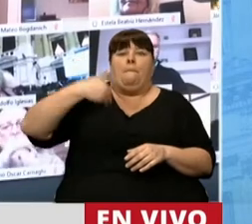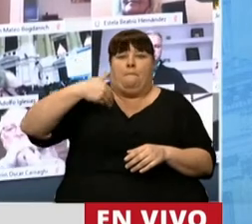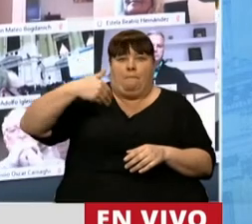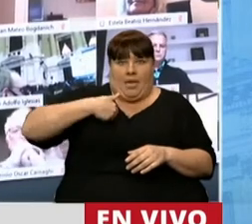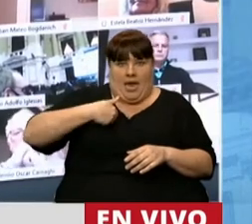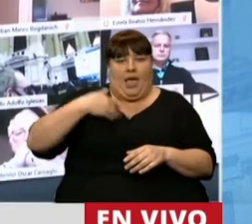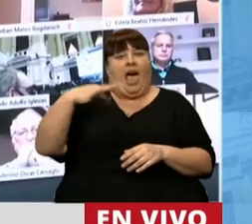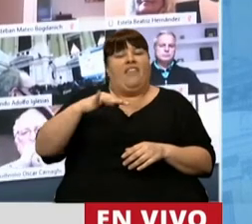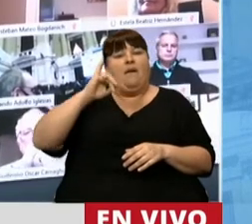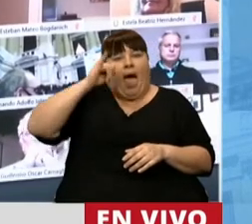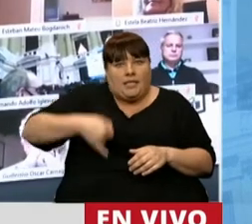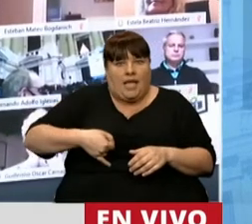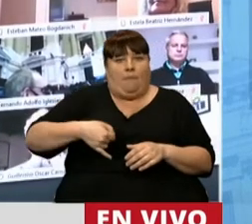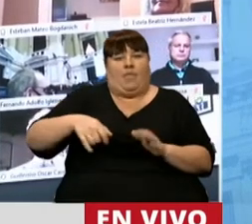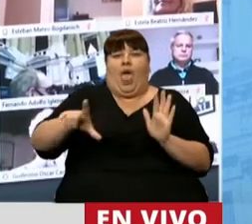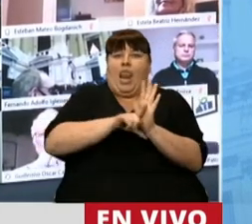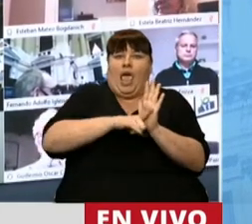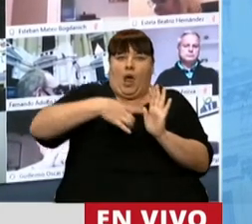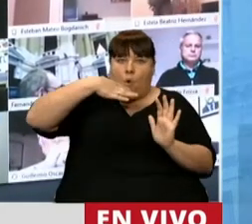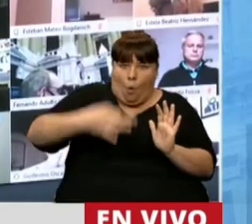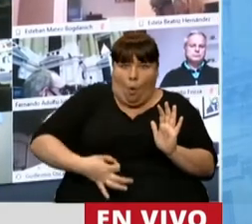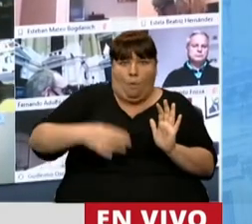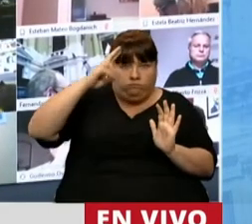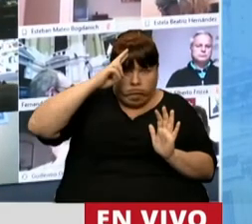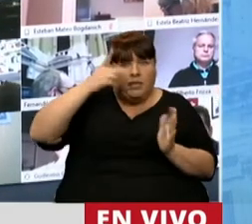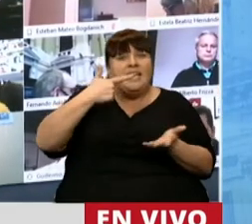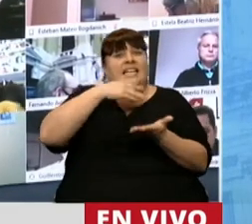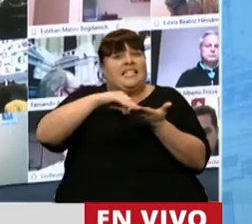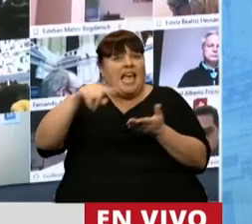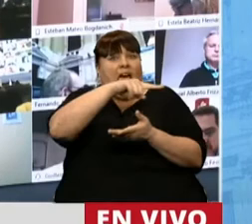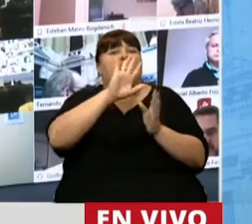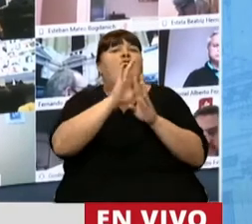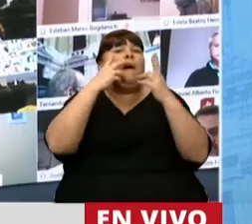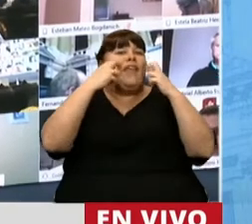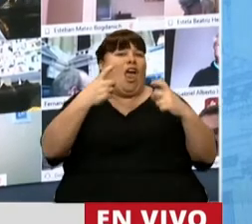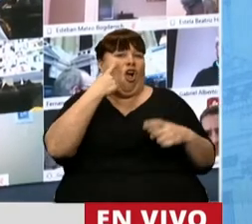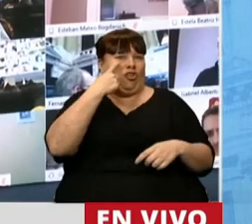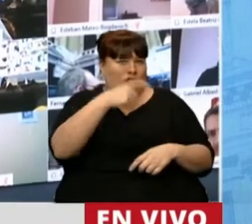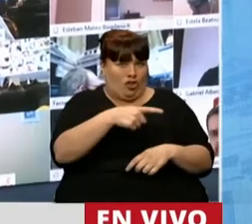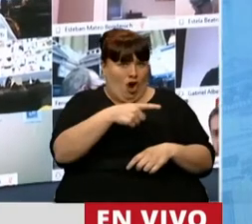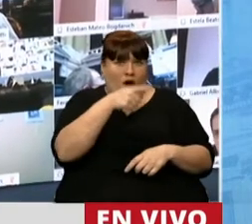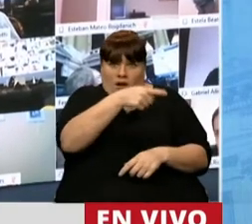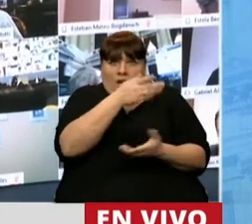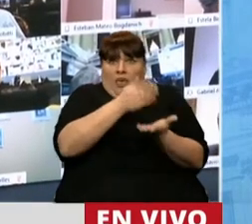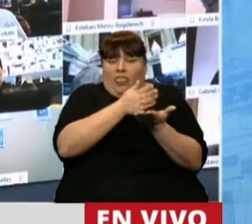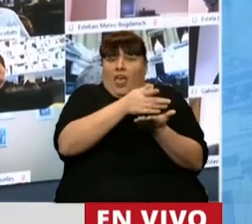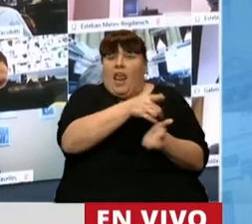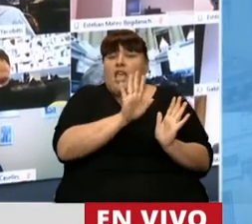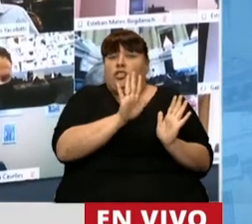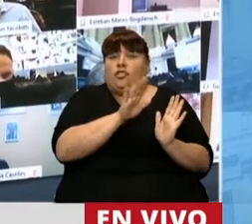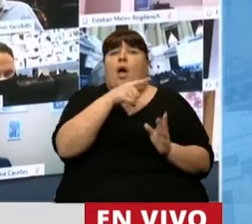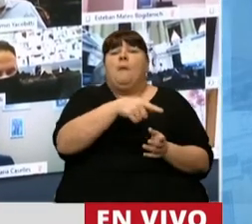que acatemos las normas, que el Senado es cámara revisora y por lo tanto está en toda su potestad